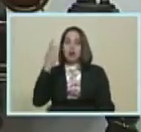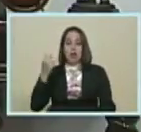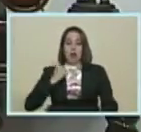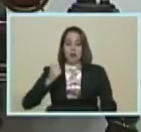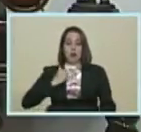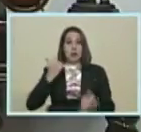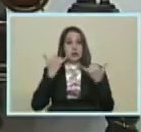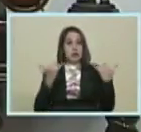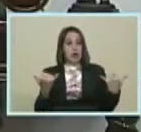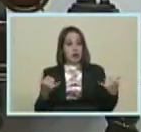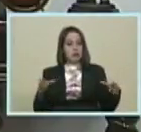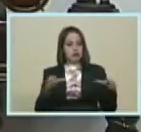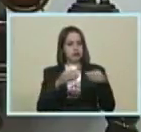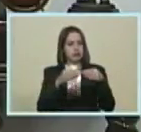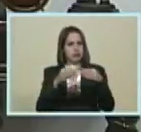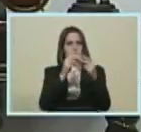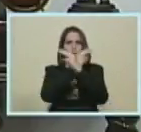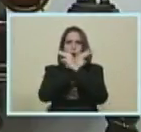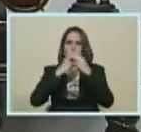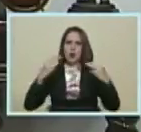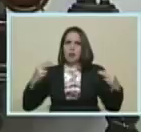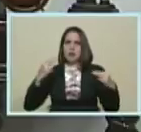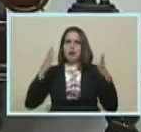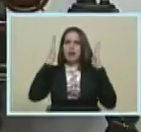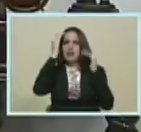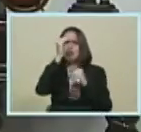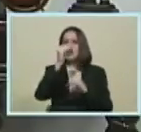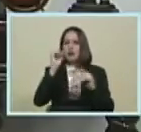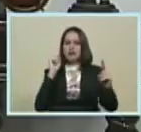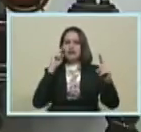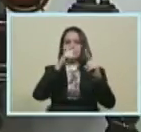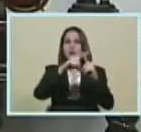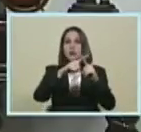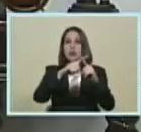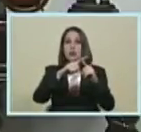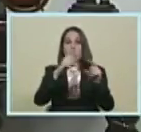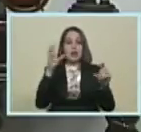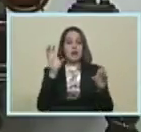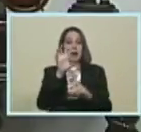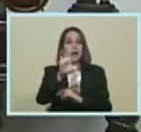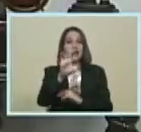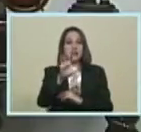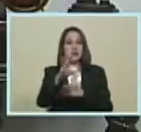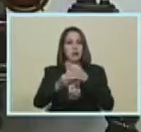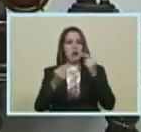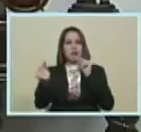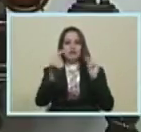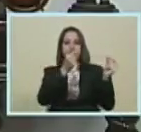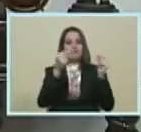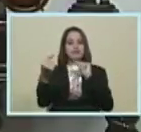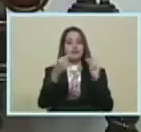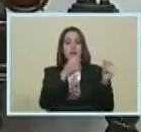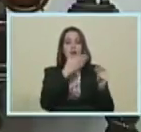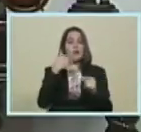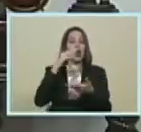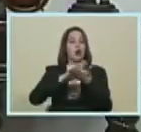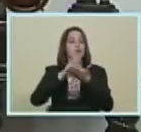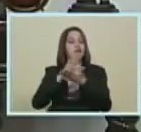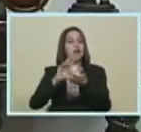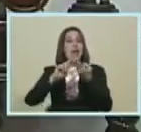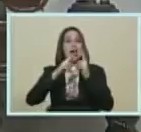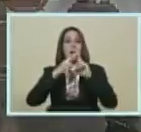oportunidad Para demostrar Su compromiso De abordar Los desafíos Del país A través De la mediación Y de medios Pacíficos